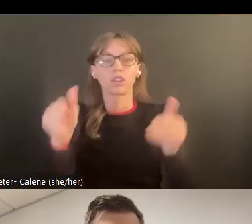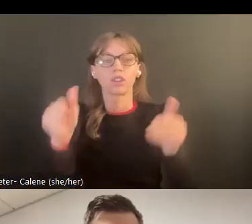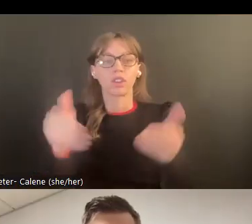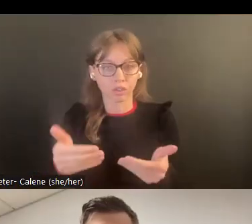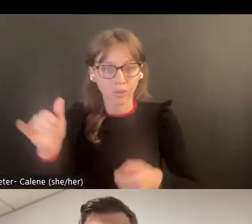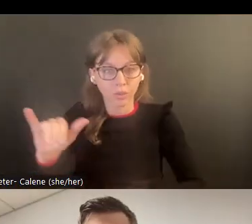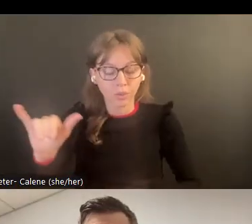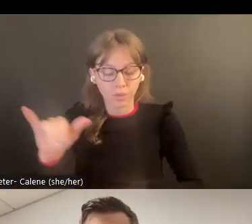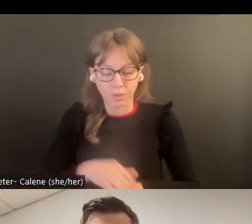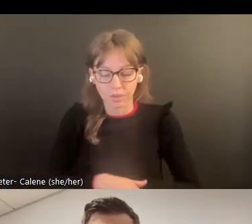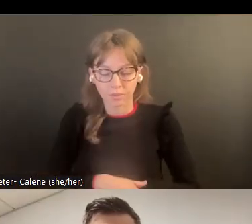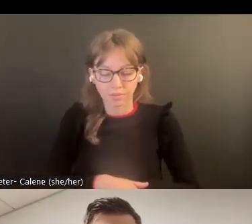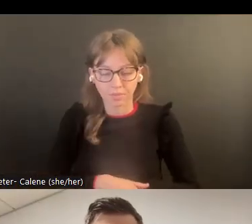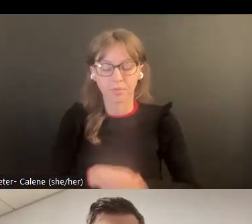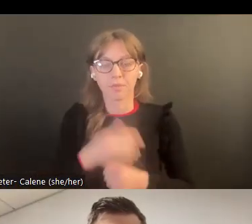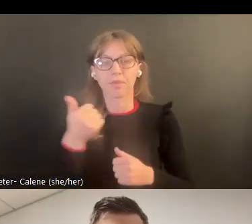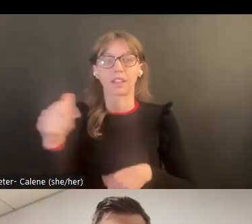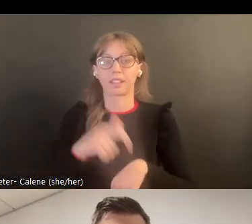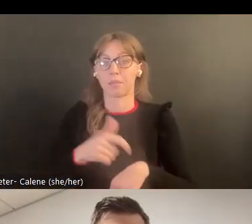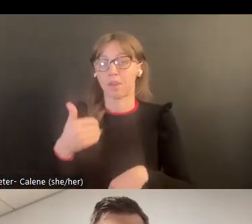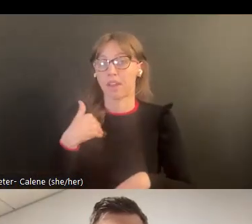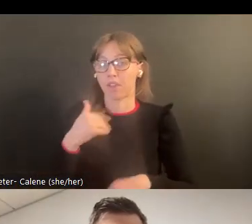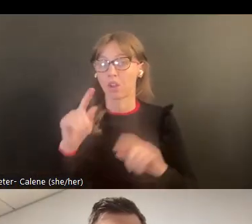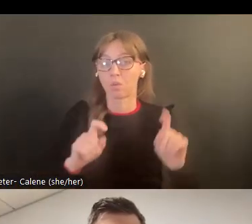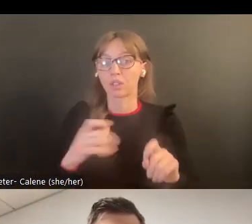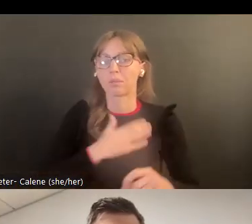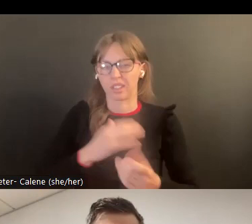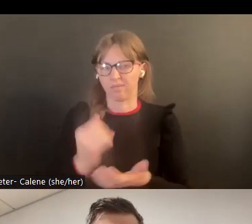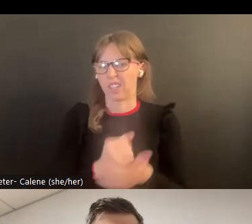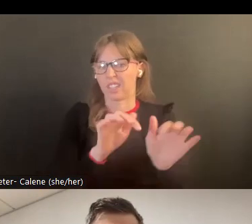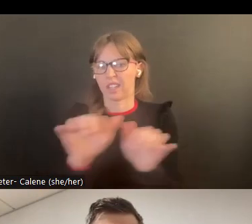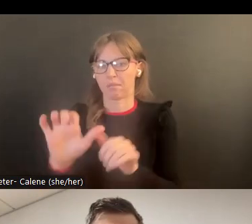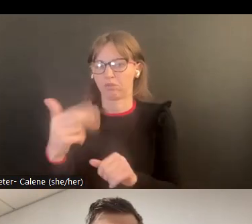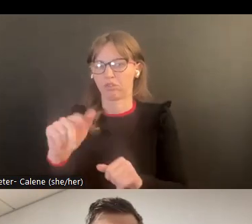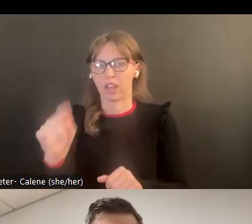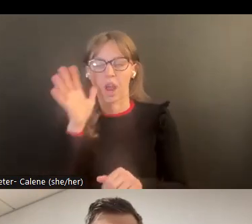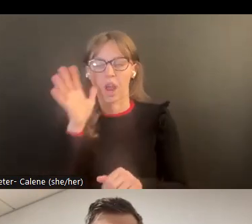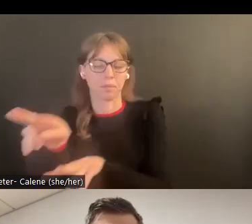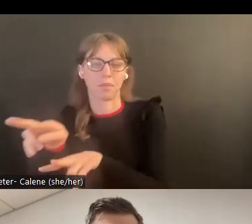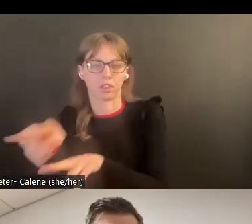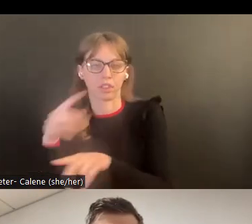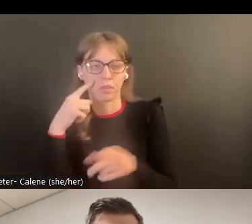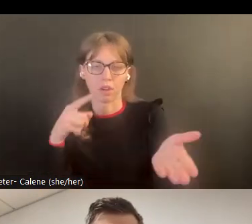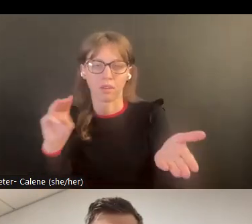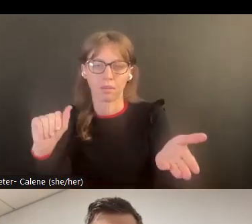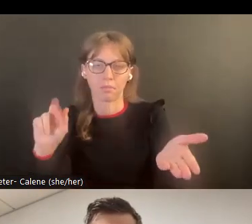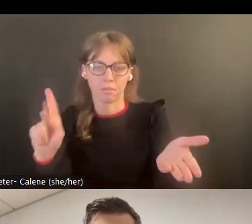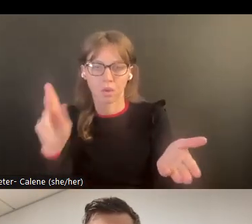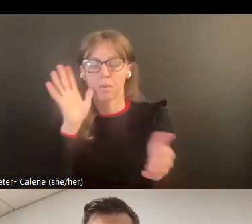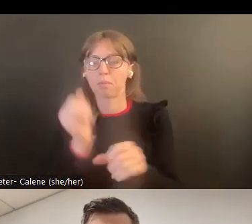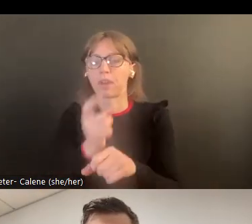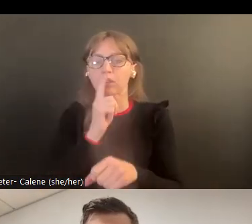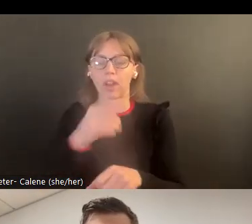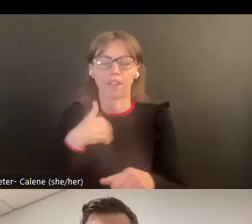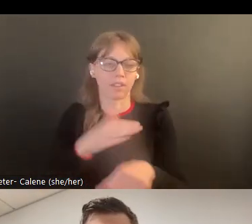para introducciones también. Entonces, si tiene alguna pregunta, puede mecanografiarlo en el chat y voy a entonces pasárselo a